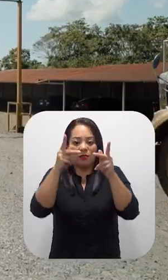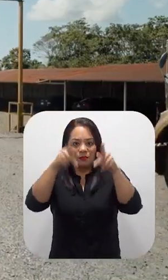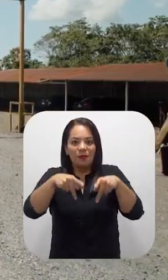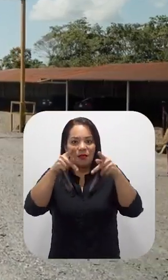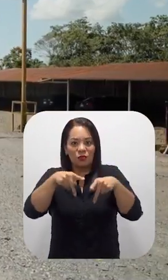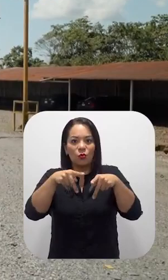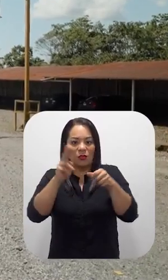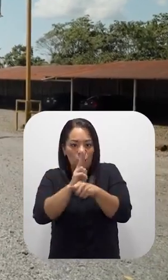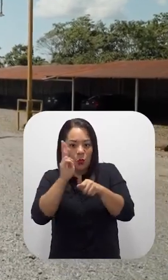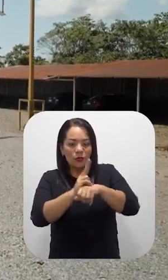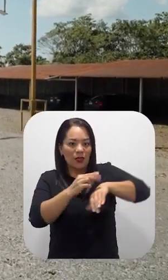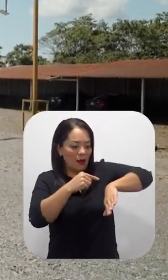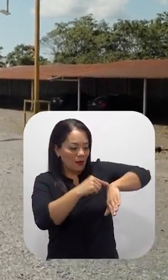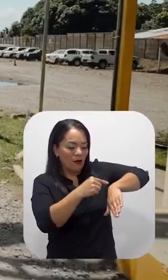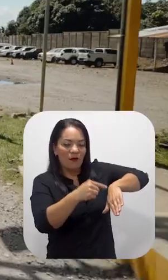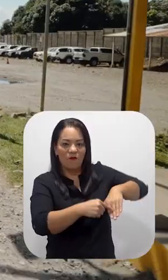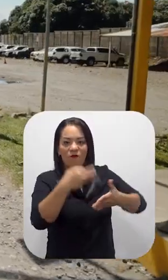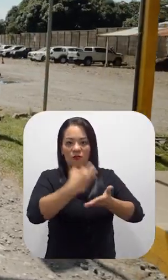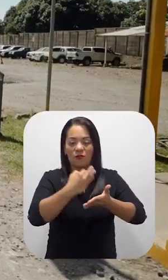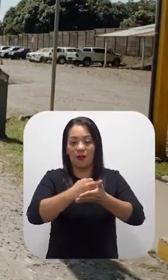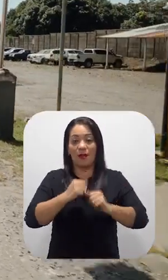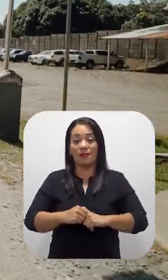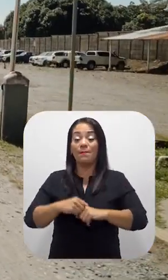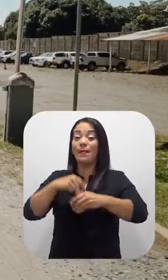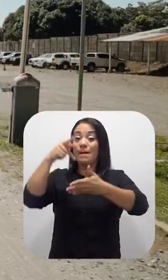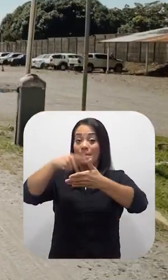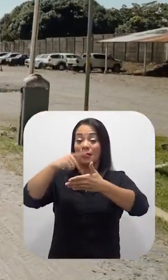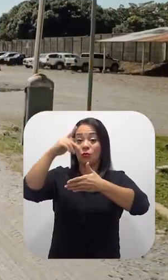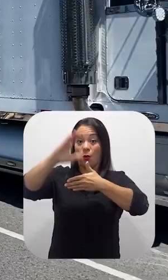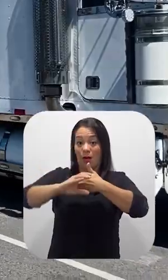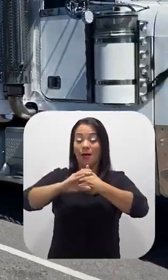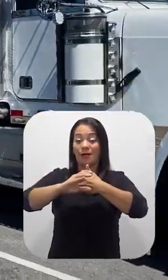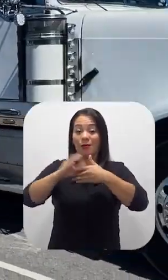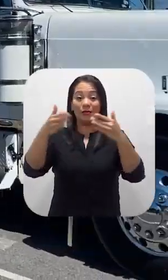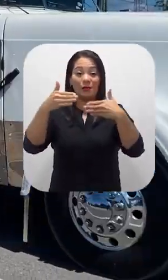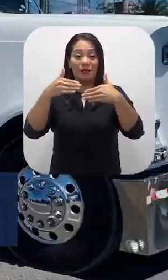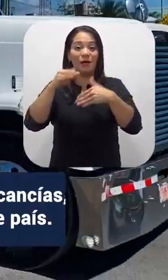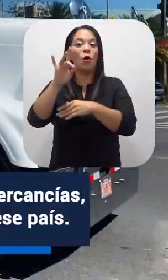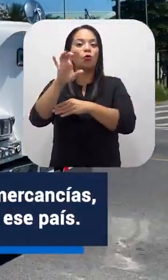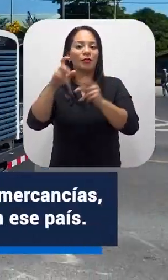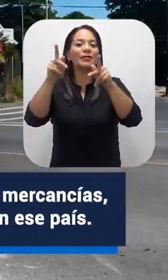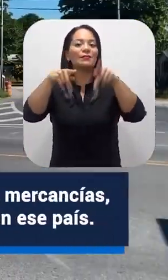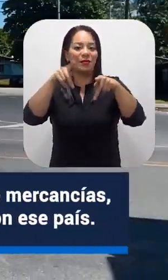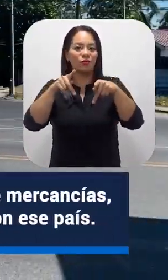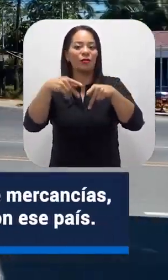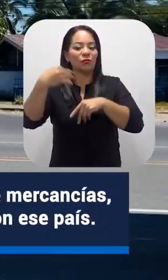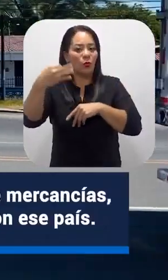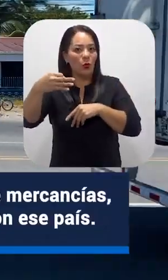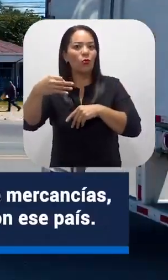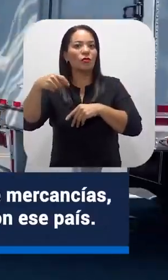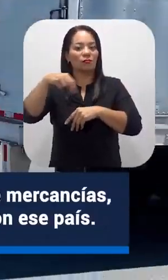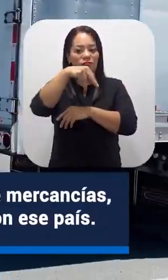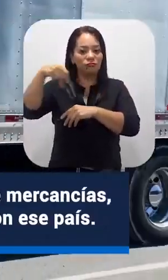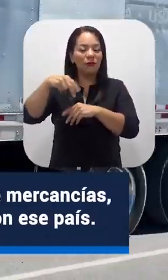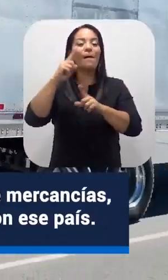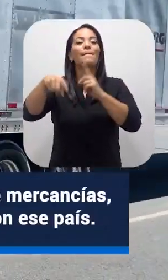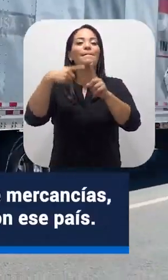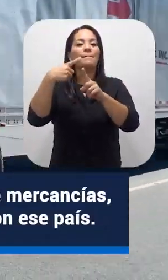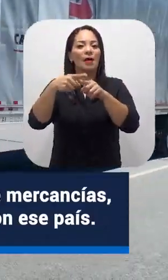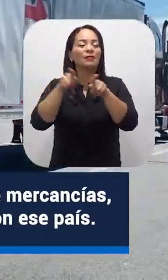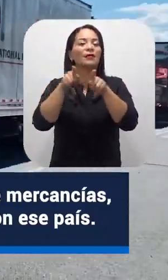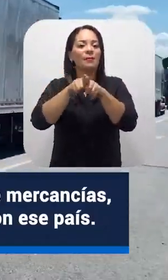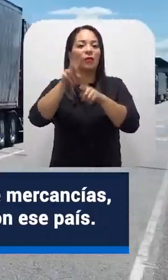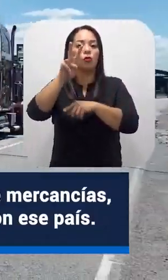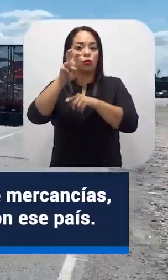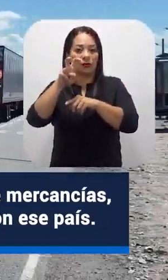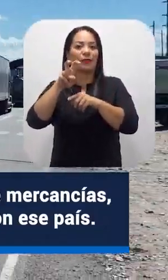flujo de personas que transitan por ellas. En el caso de Pasocanoas, transitan diariamente 800 personas y más de 200